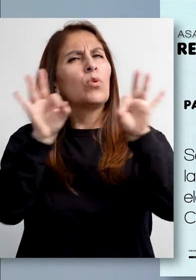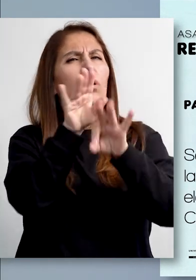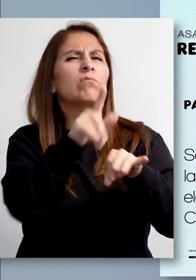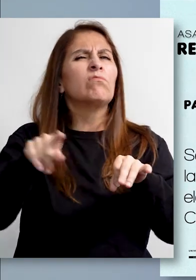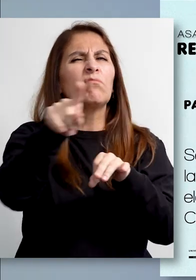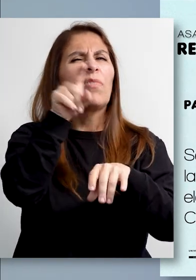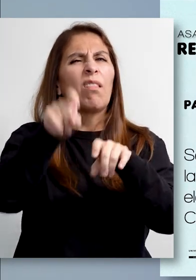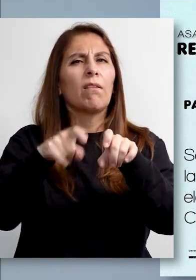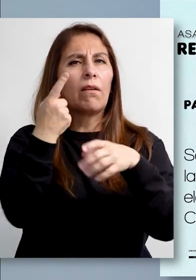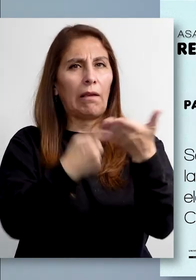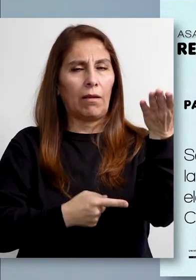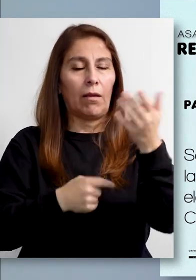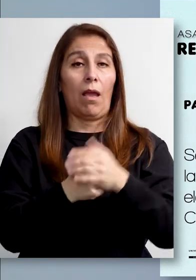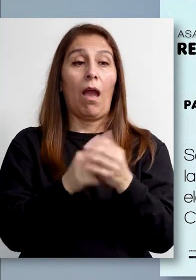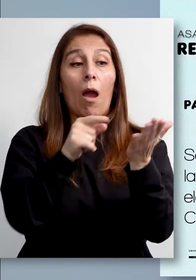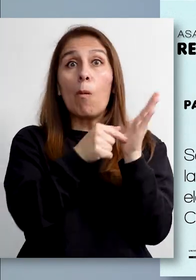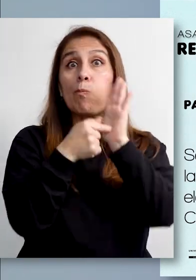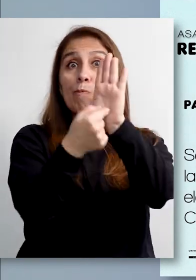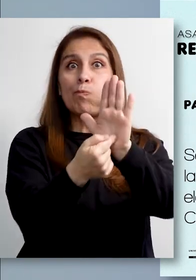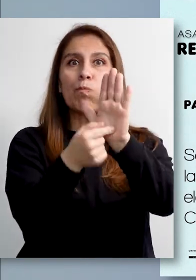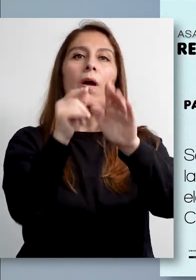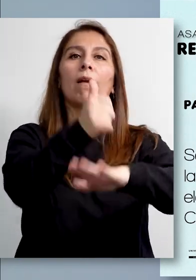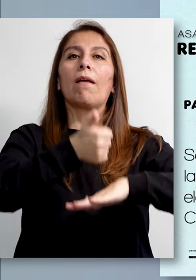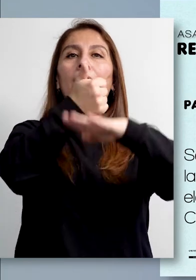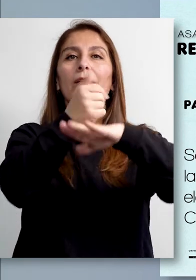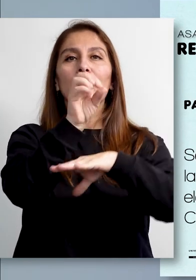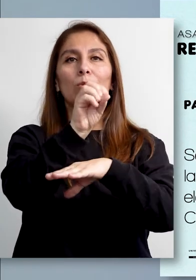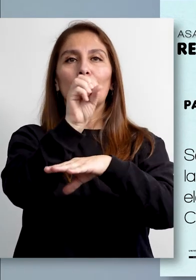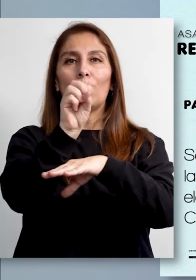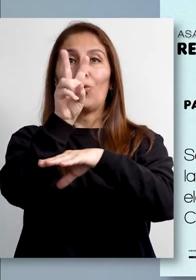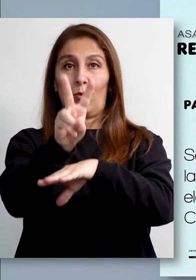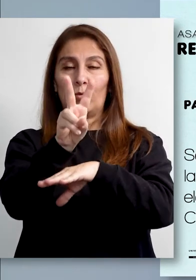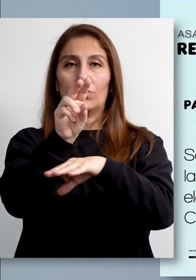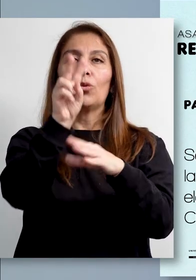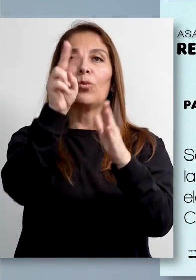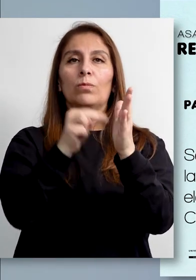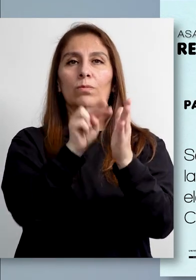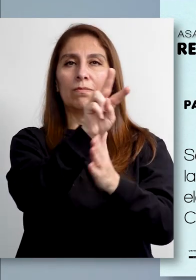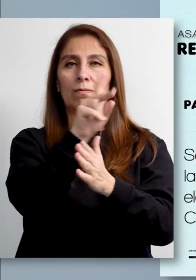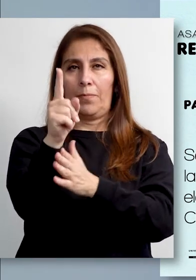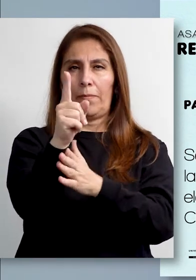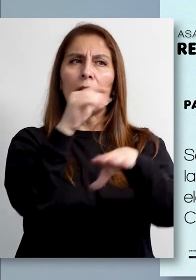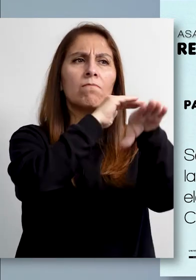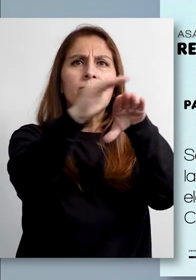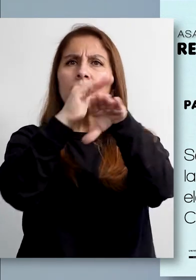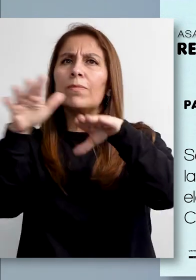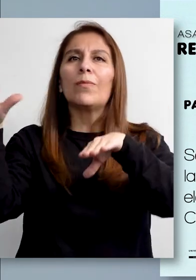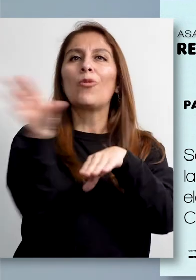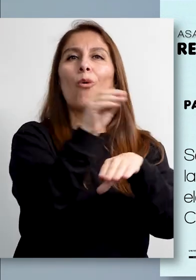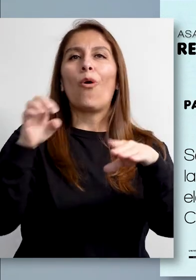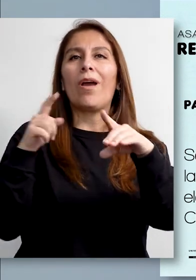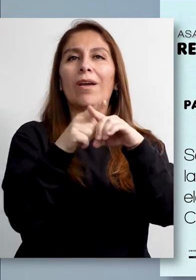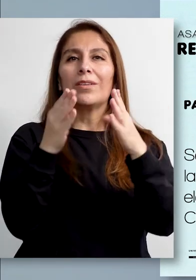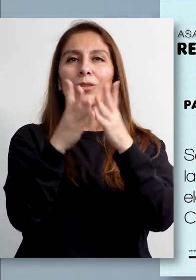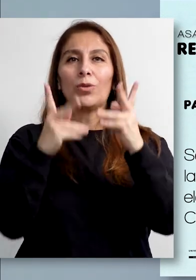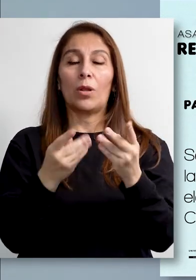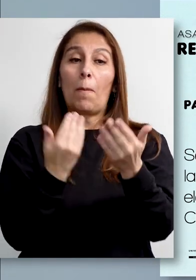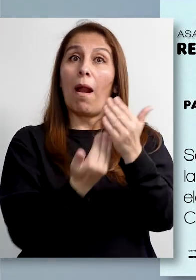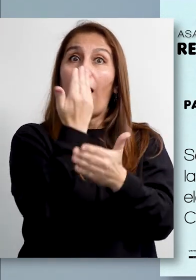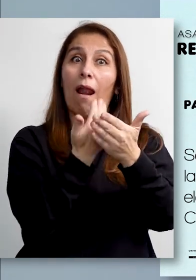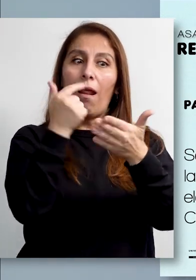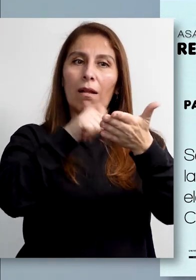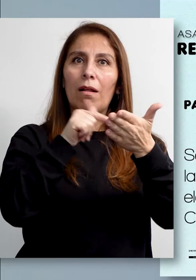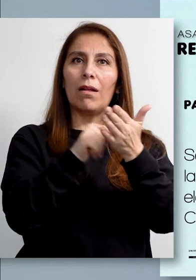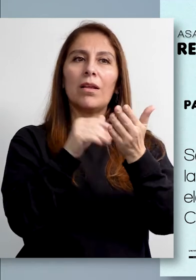es importante tener en cuenta que mediante la Circular Rectoral 002 de 2021, se invitó a los egresados a actualizar